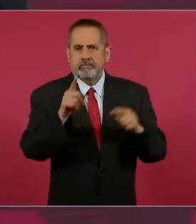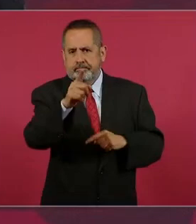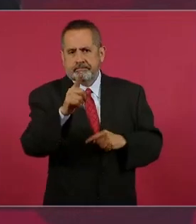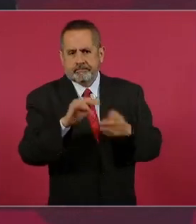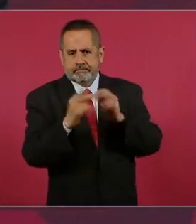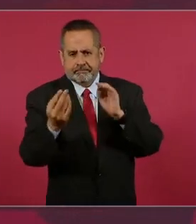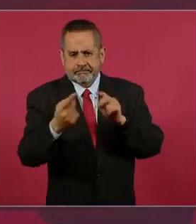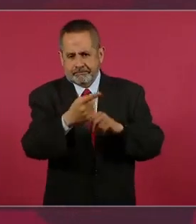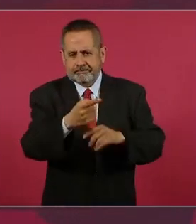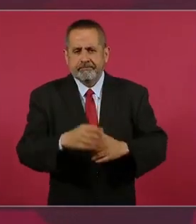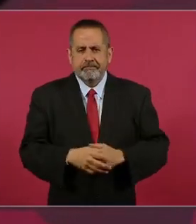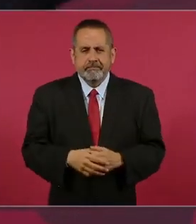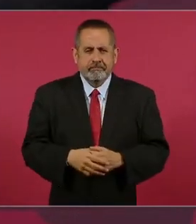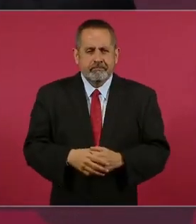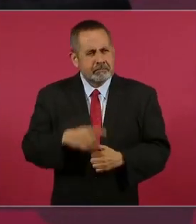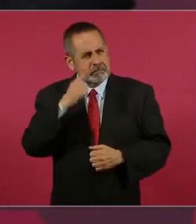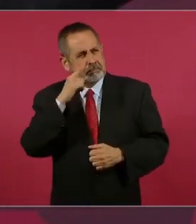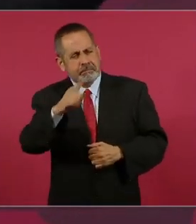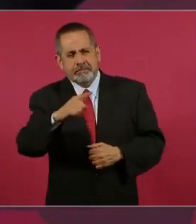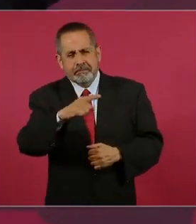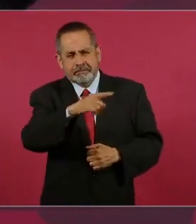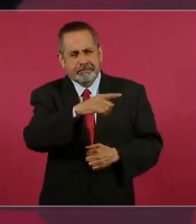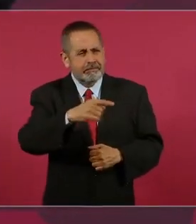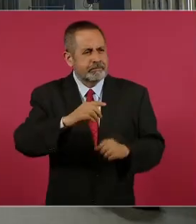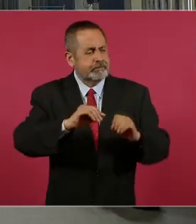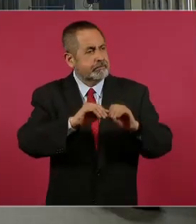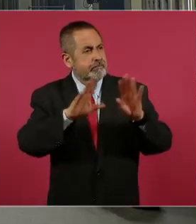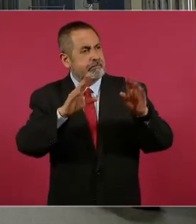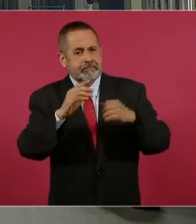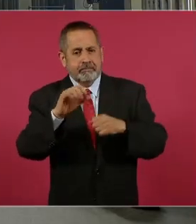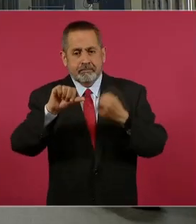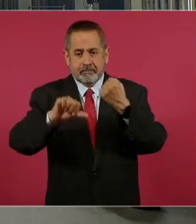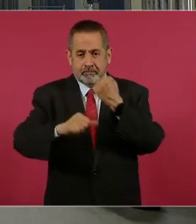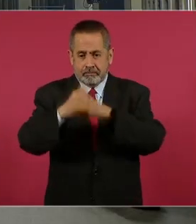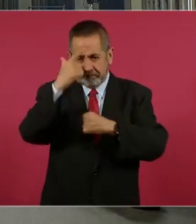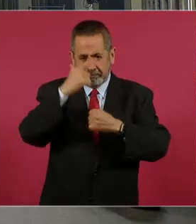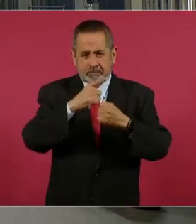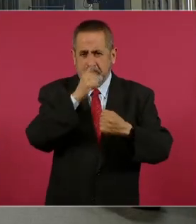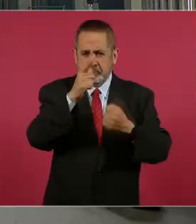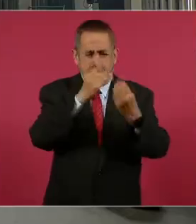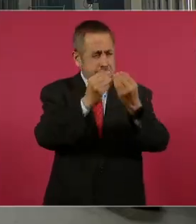y veía yo todo iluminado a las 11 de la noche